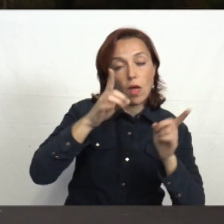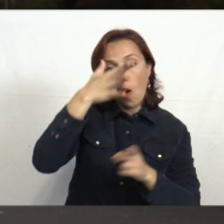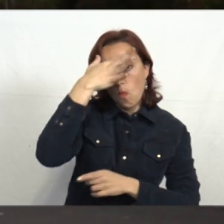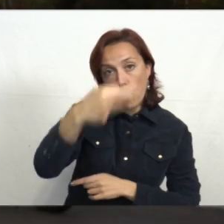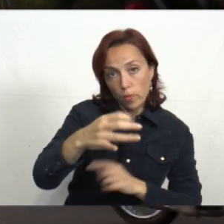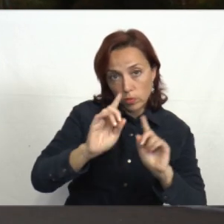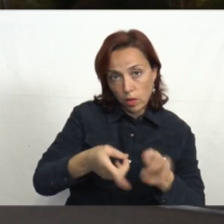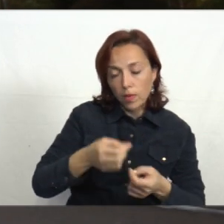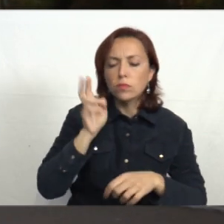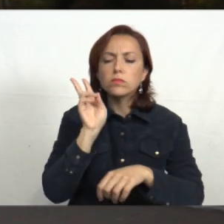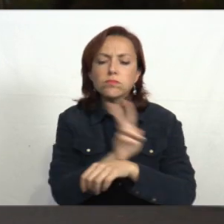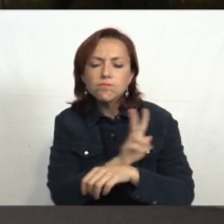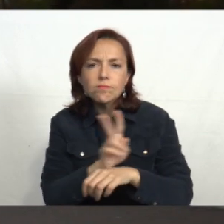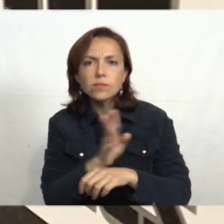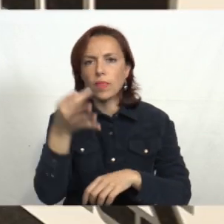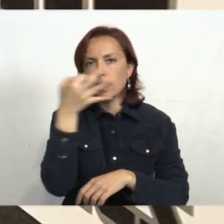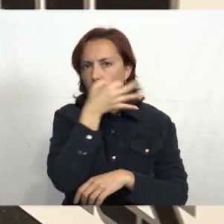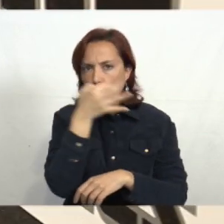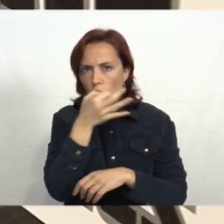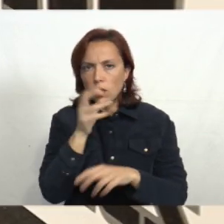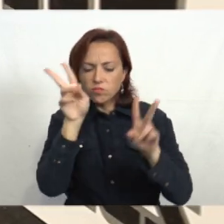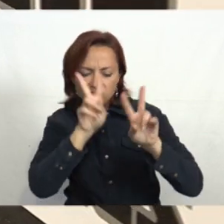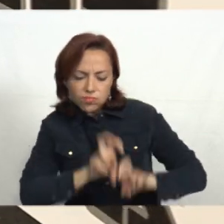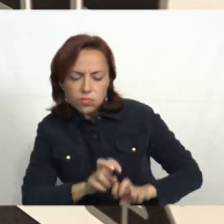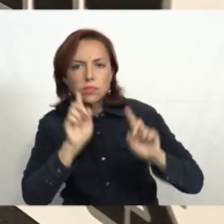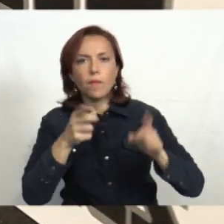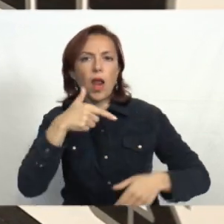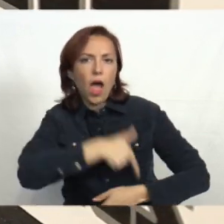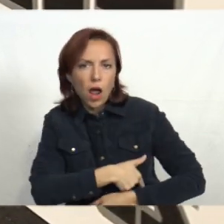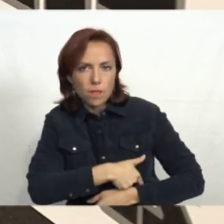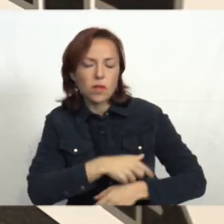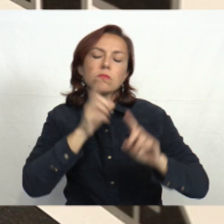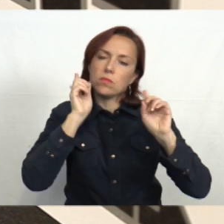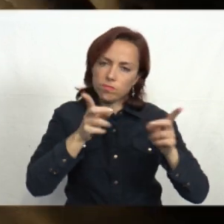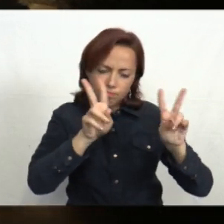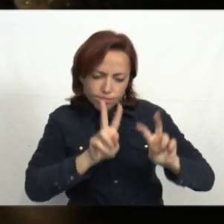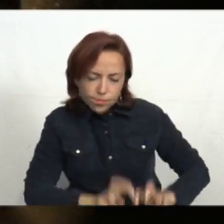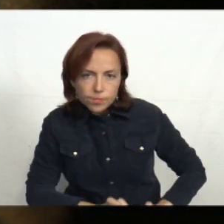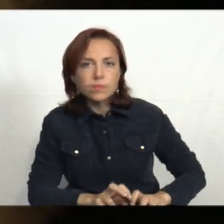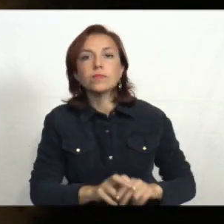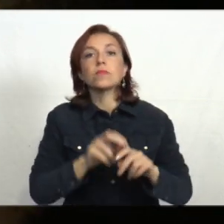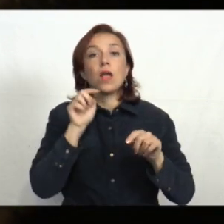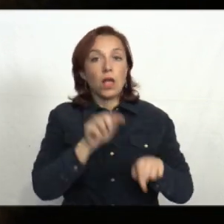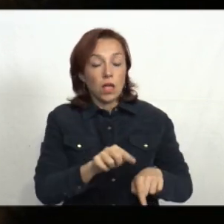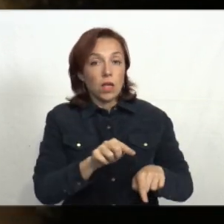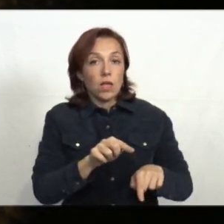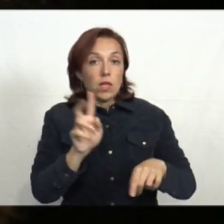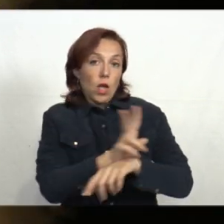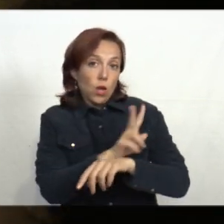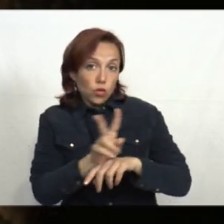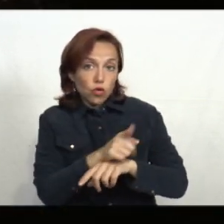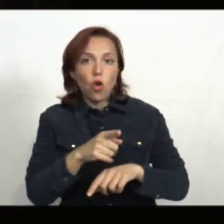tránsito de sustancias tupefacientes y armas. Lo importante del despliegue es que hay una interacción constante entre